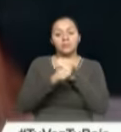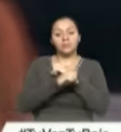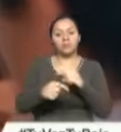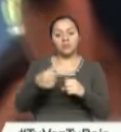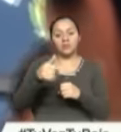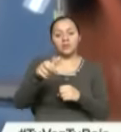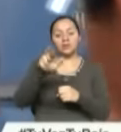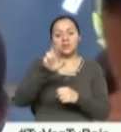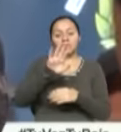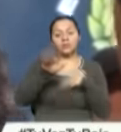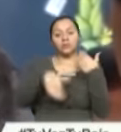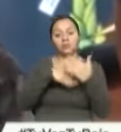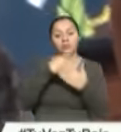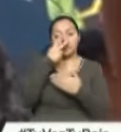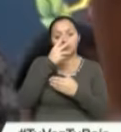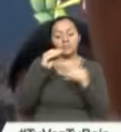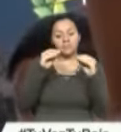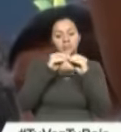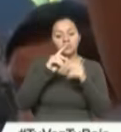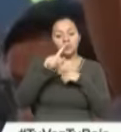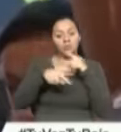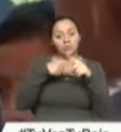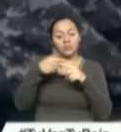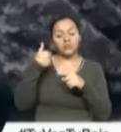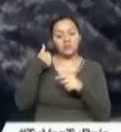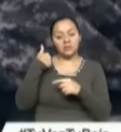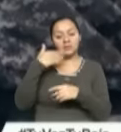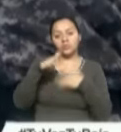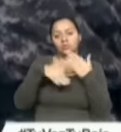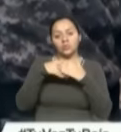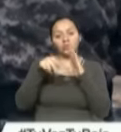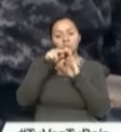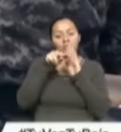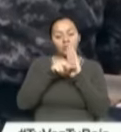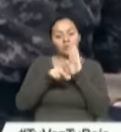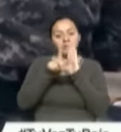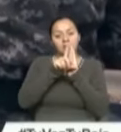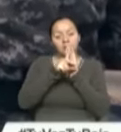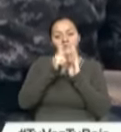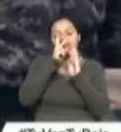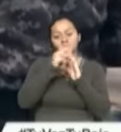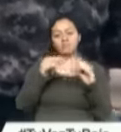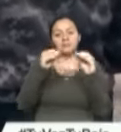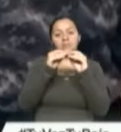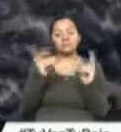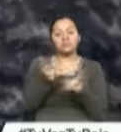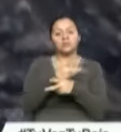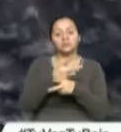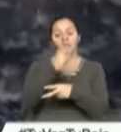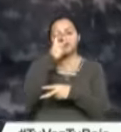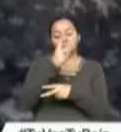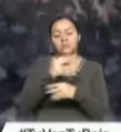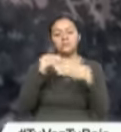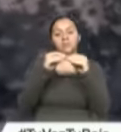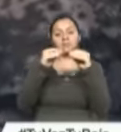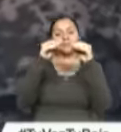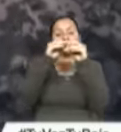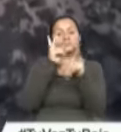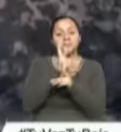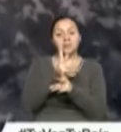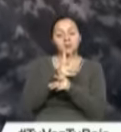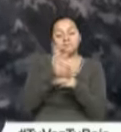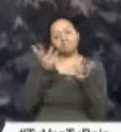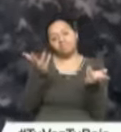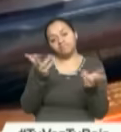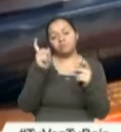Intervención y Rescate, GIR, manifestó que a pesar de que cuenten con las normativas de seguridad, todos los productos tienen cierto nivel de peligrosidad,